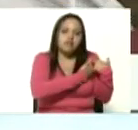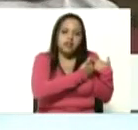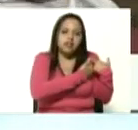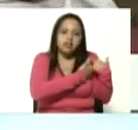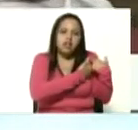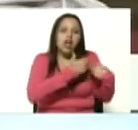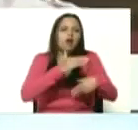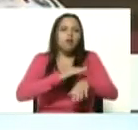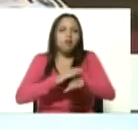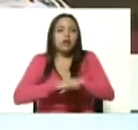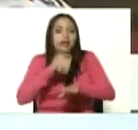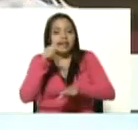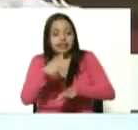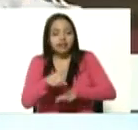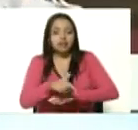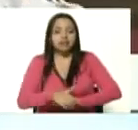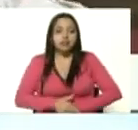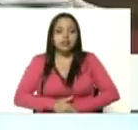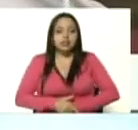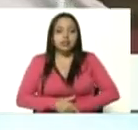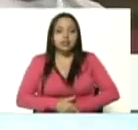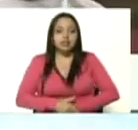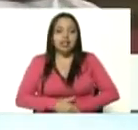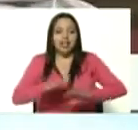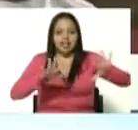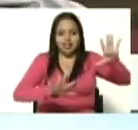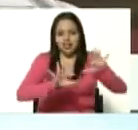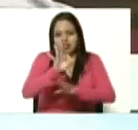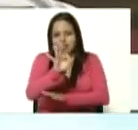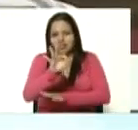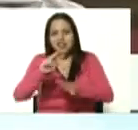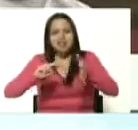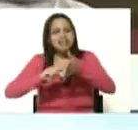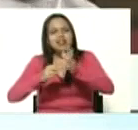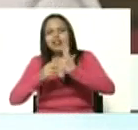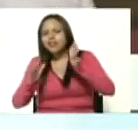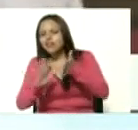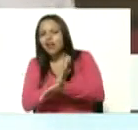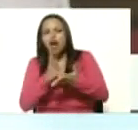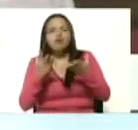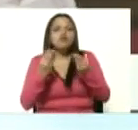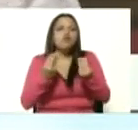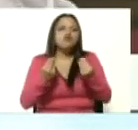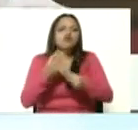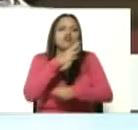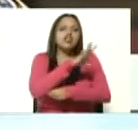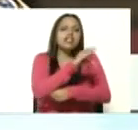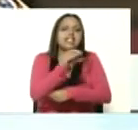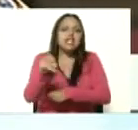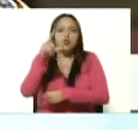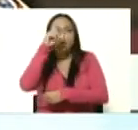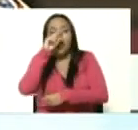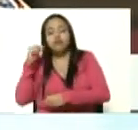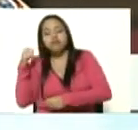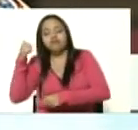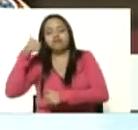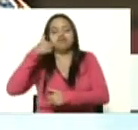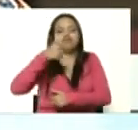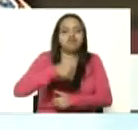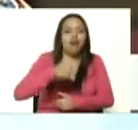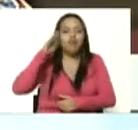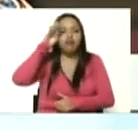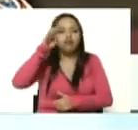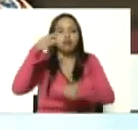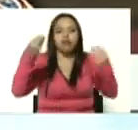porque este 13 va a significar mucho en los próximos 500 años de la vida republicana de este país